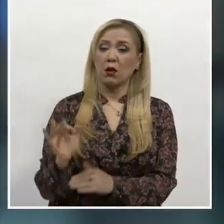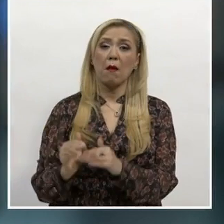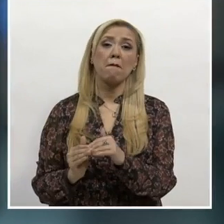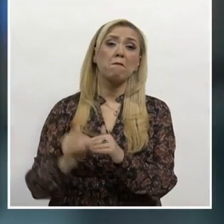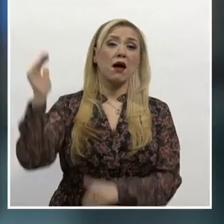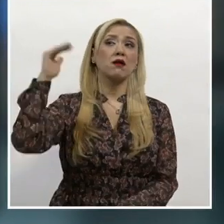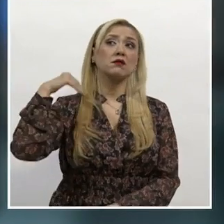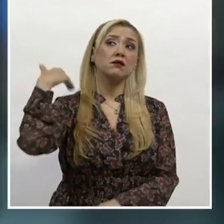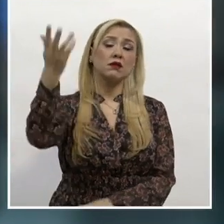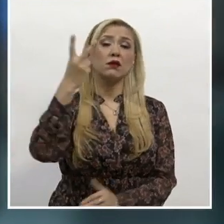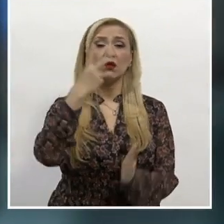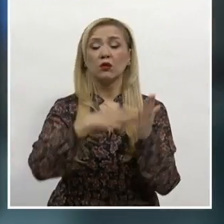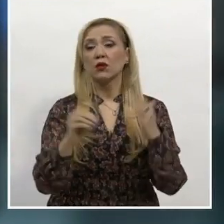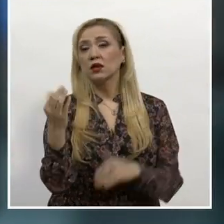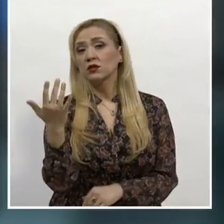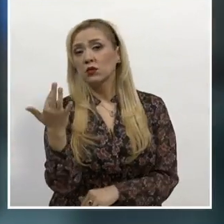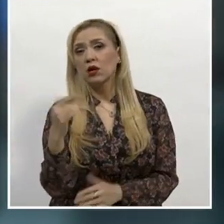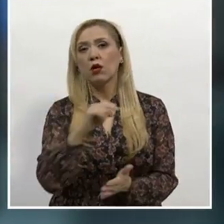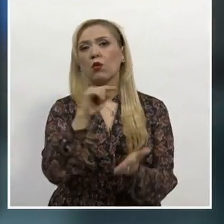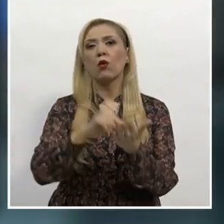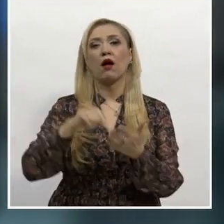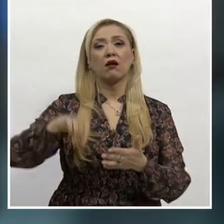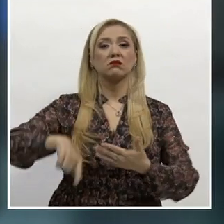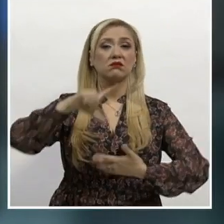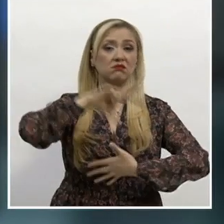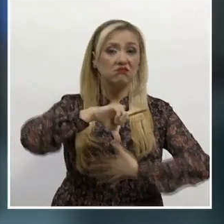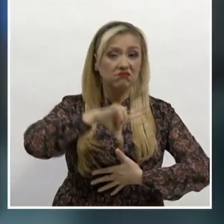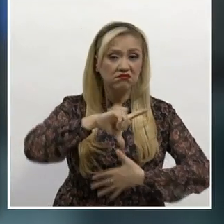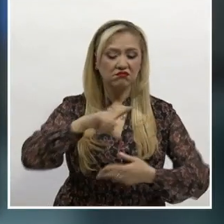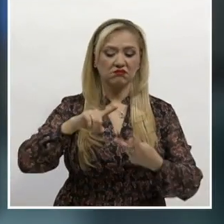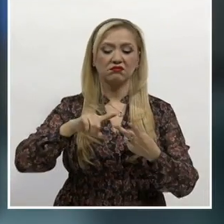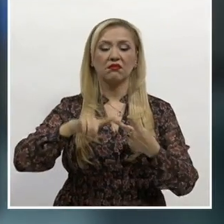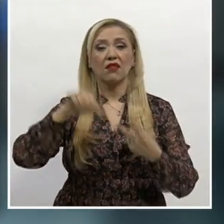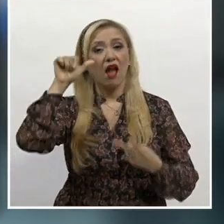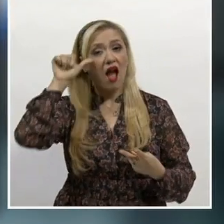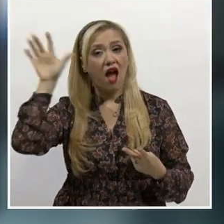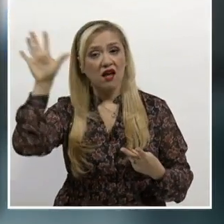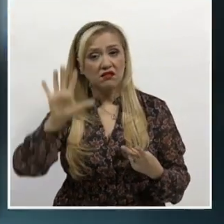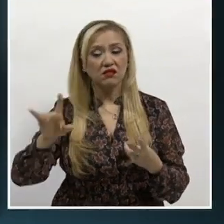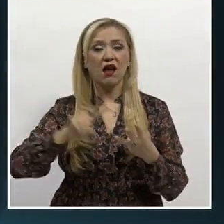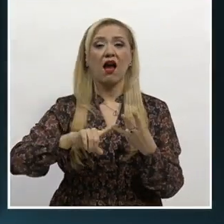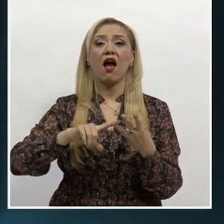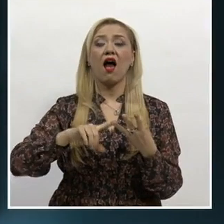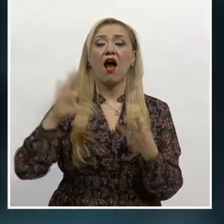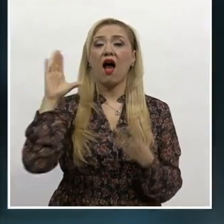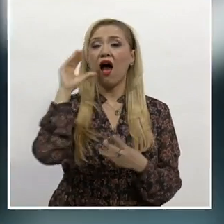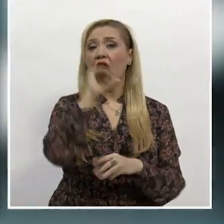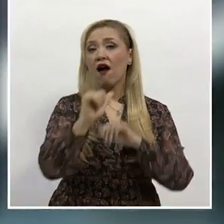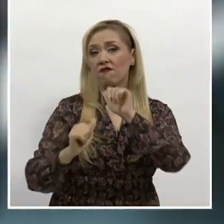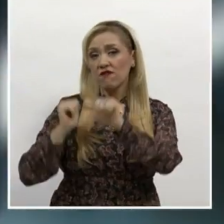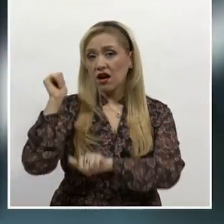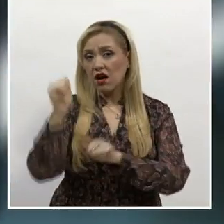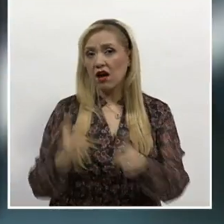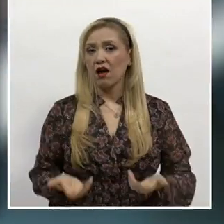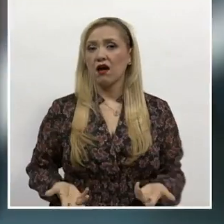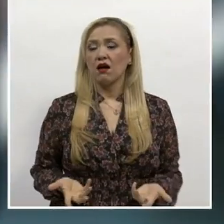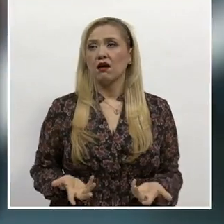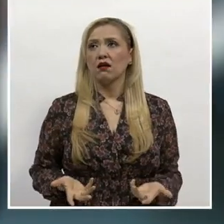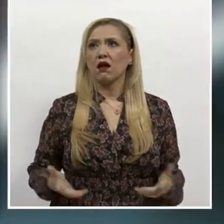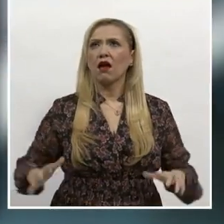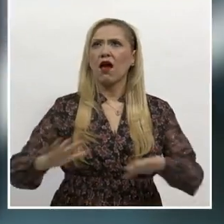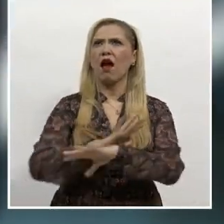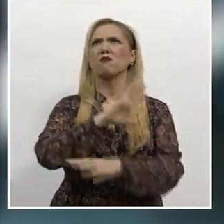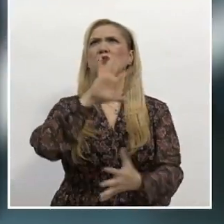en el 2050, en regiones como América Latina, Asia y África. Disminuir el hambre en la población por el cambio